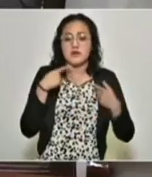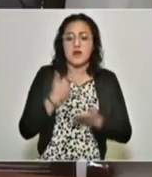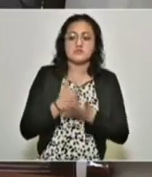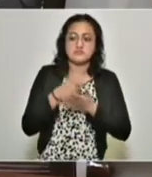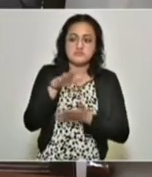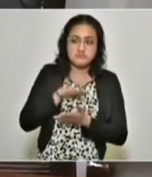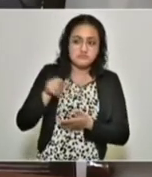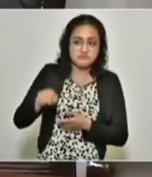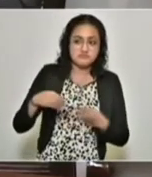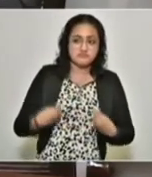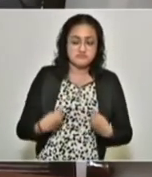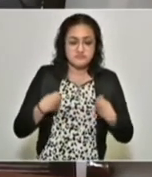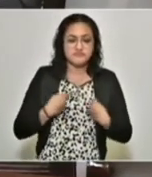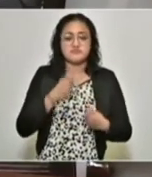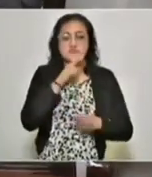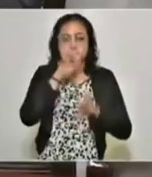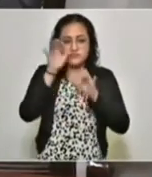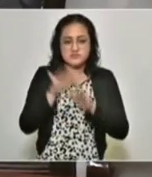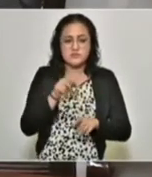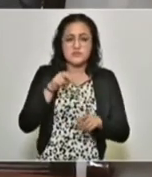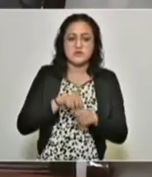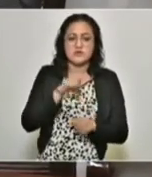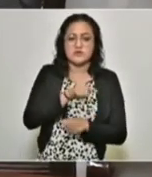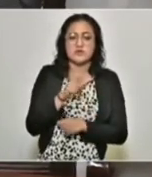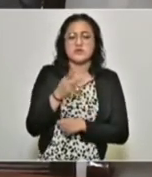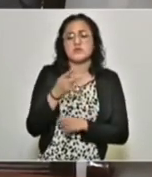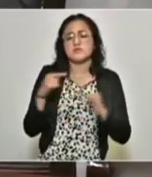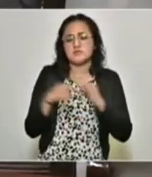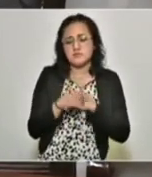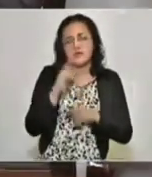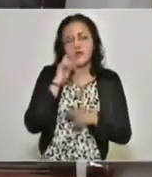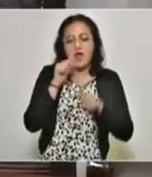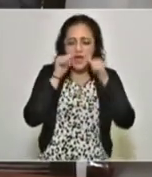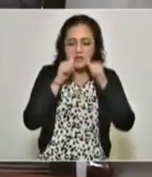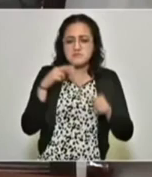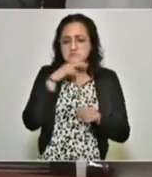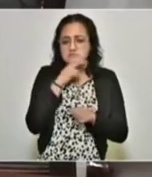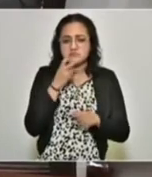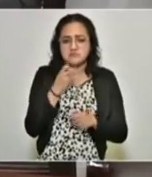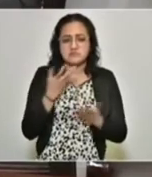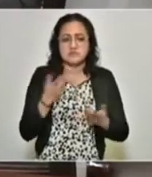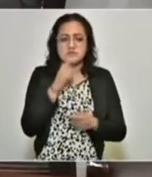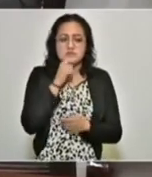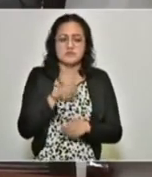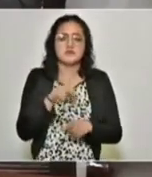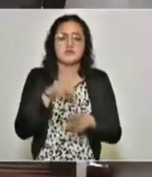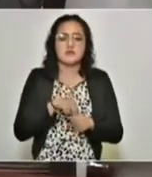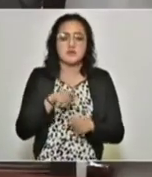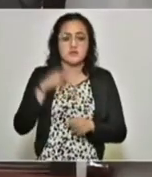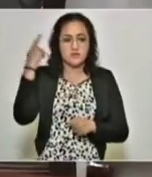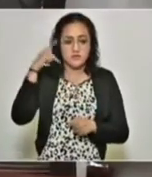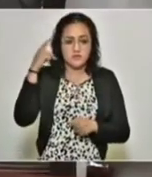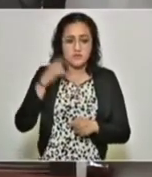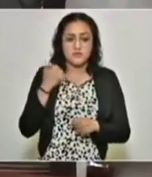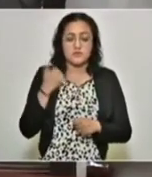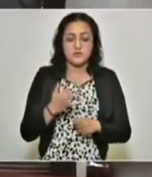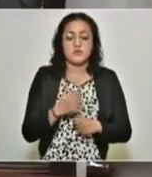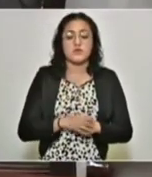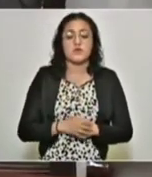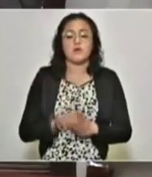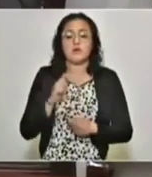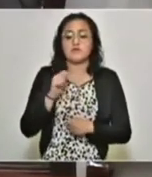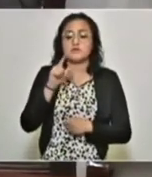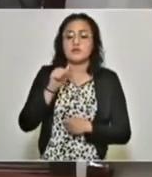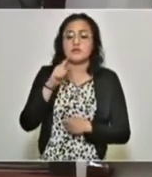En Jopala hubo derrumbe y encharcamientos en vialidades, se atendió de manera inmediata. Lo mismo en Puebla y en